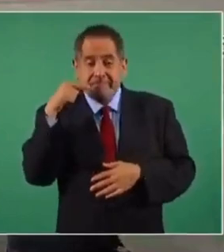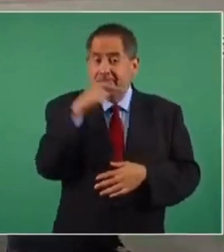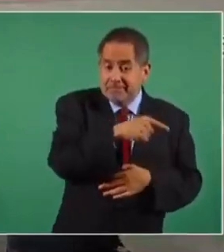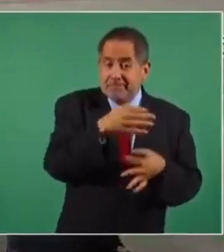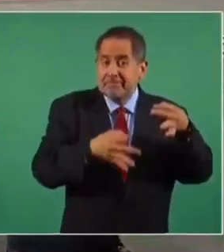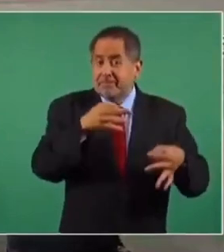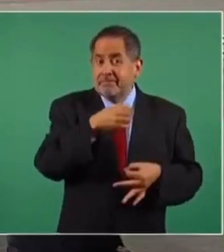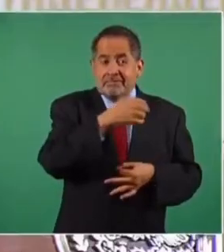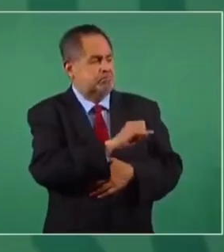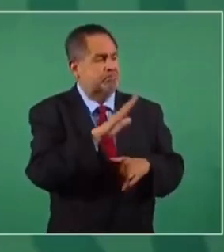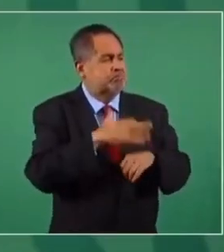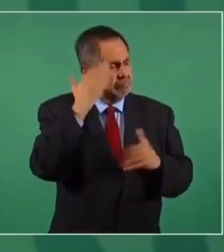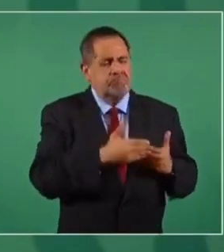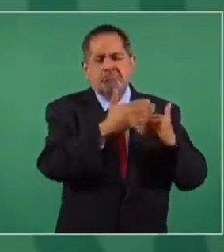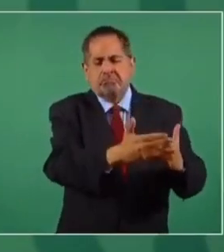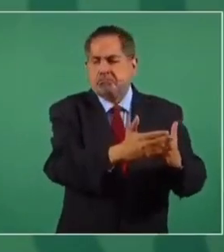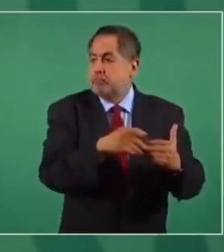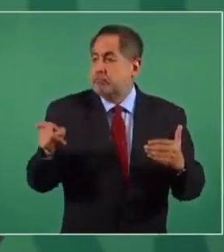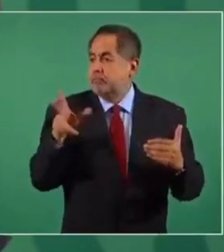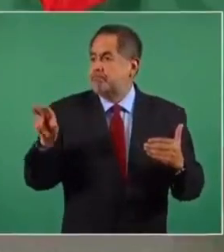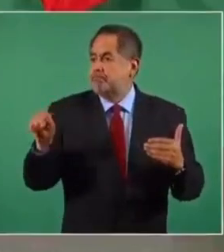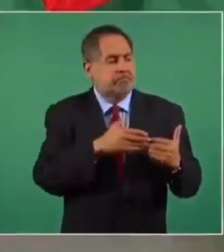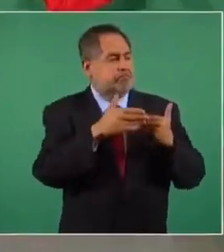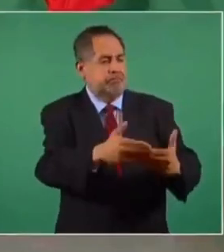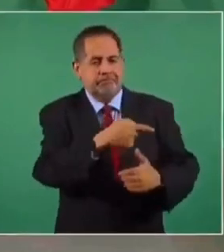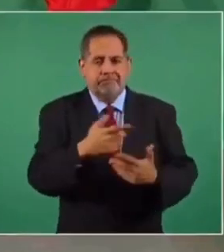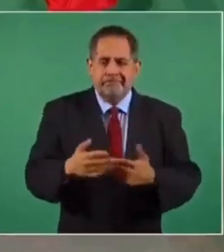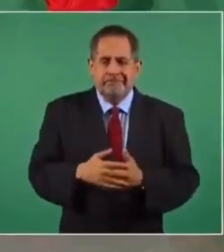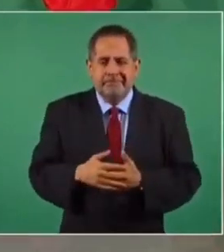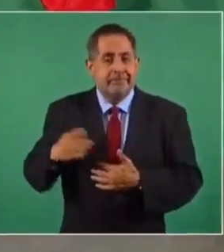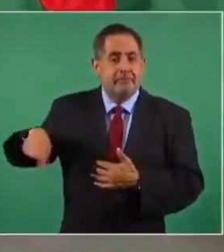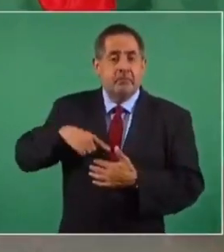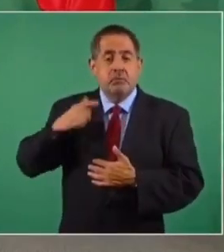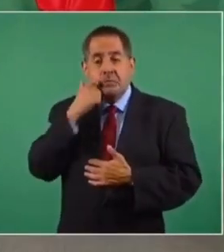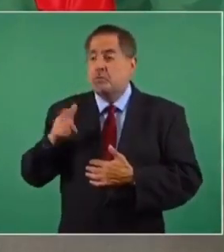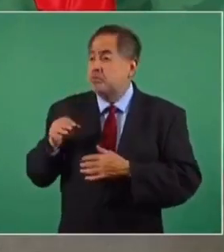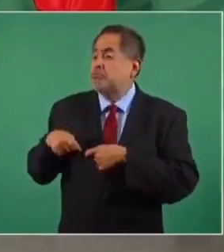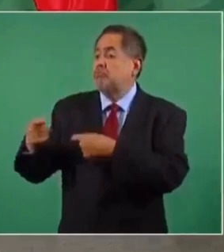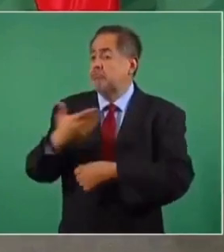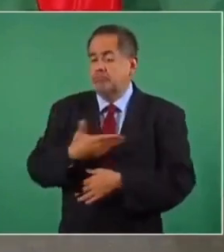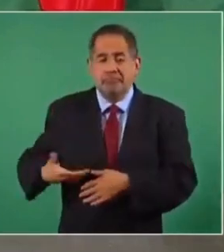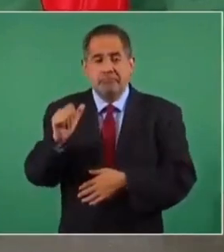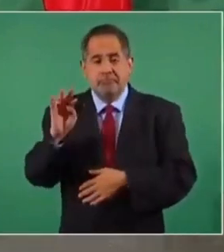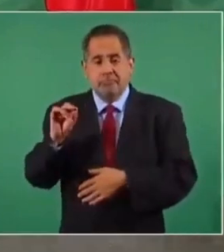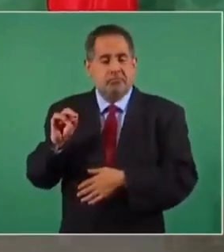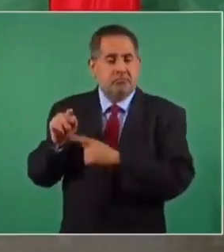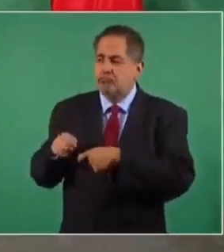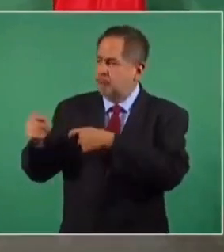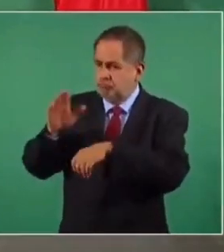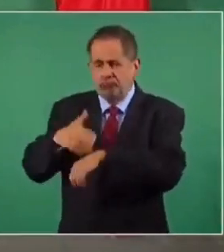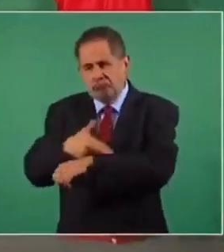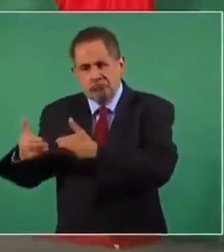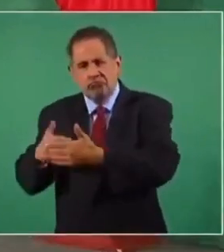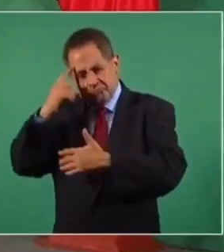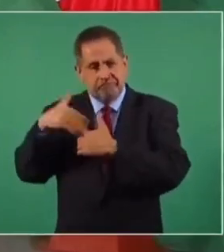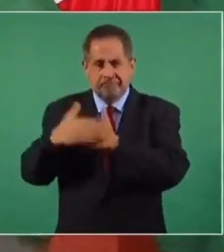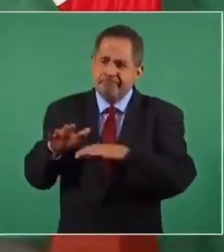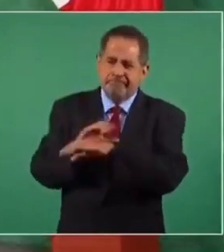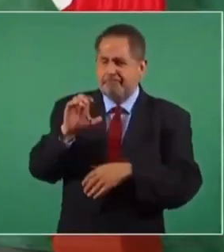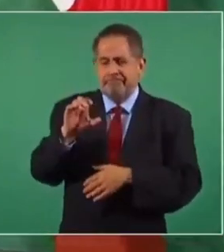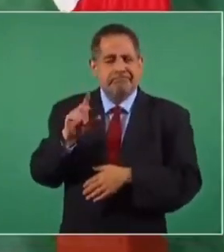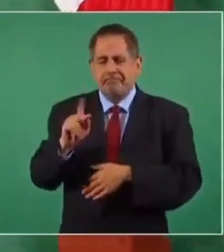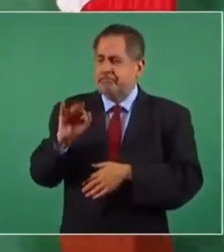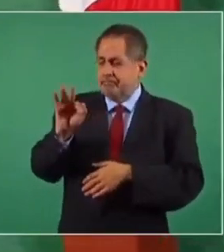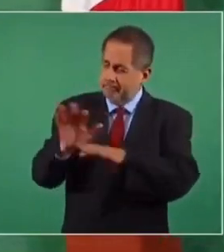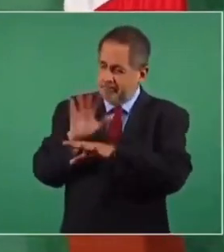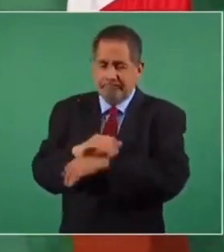a los magistrados electorales son los que estaban en contra de que se ampliara el plazo para el presidente de la Corte y que quería llevar a cabo la renovación del Poder Judicial